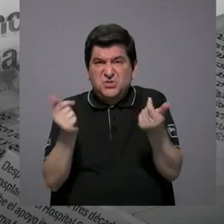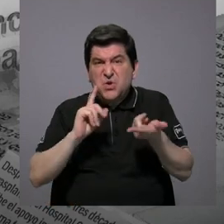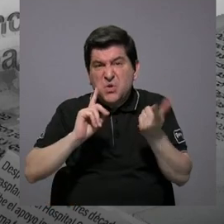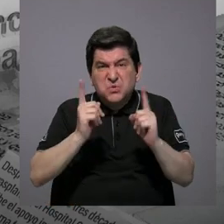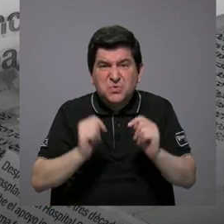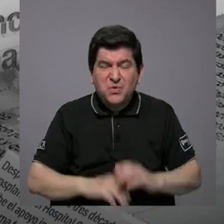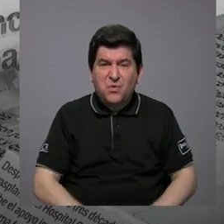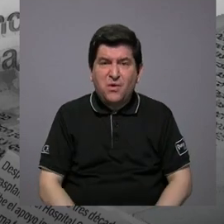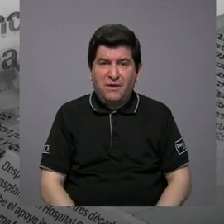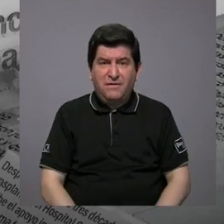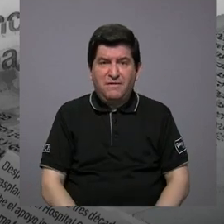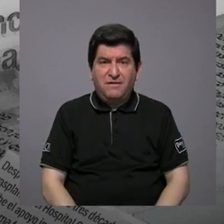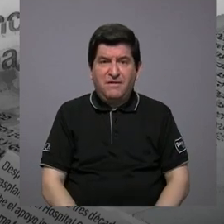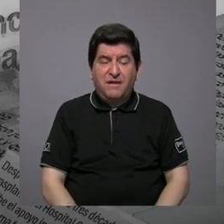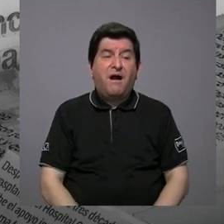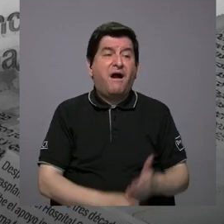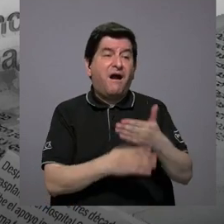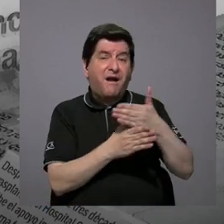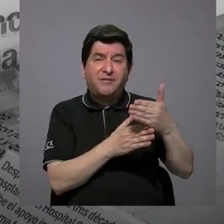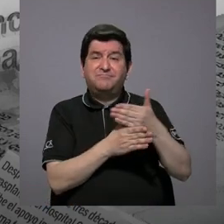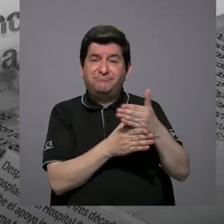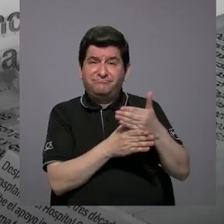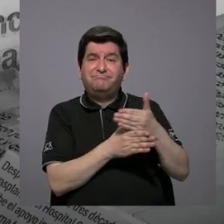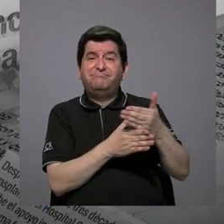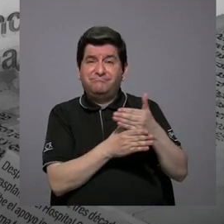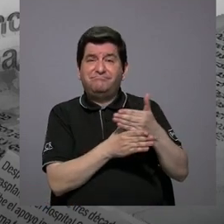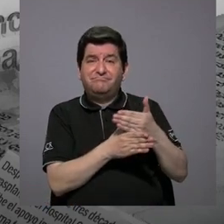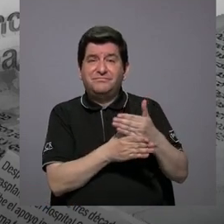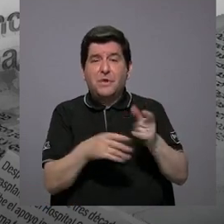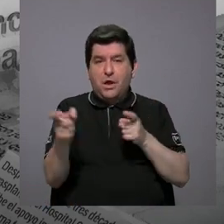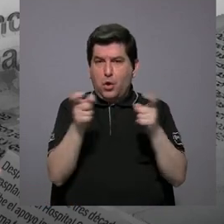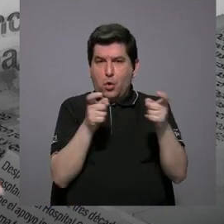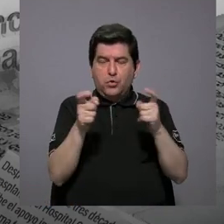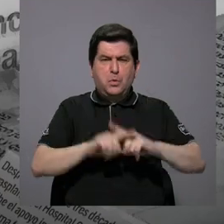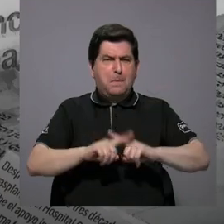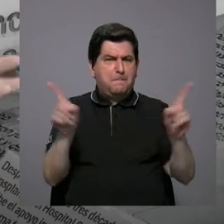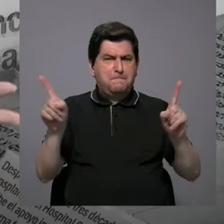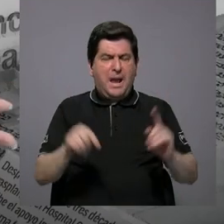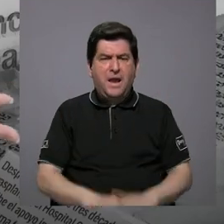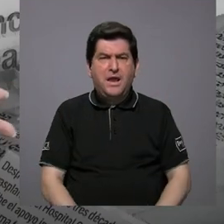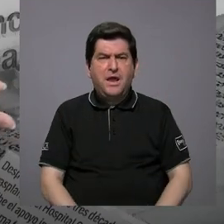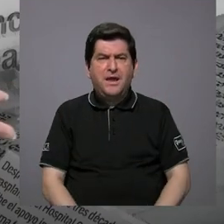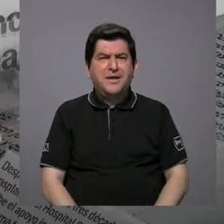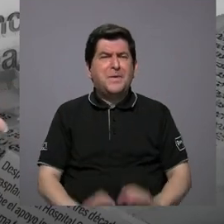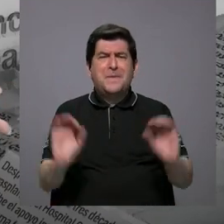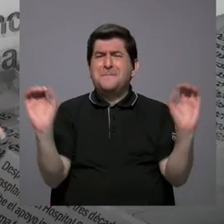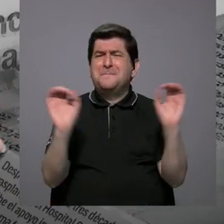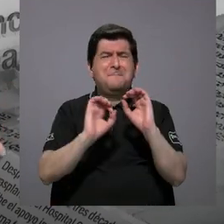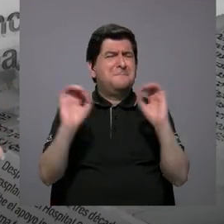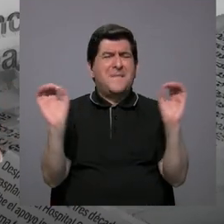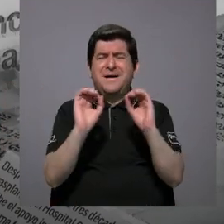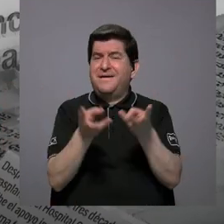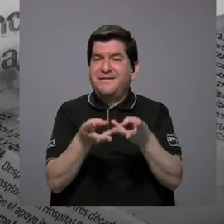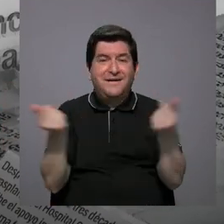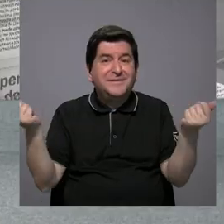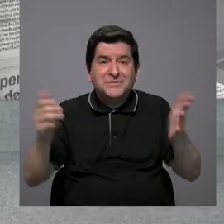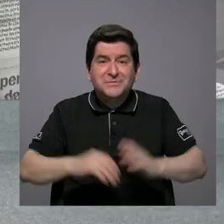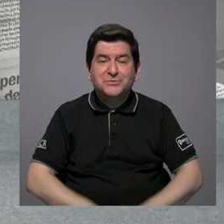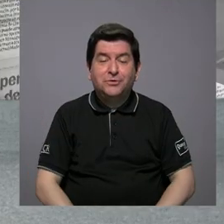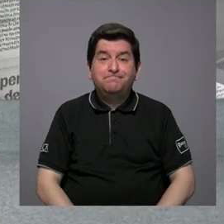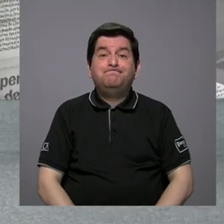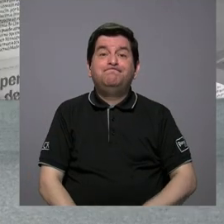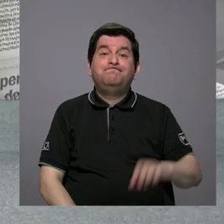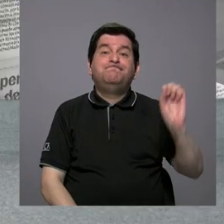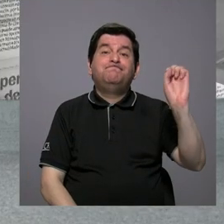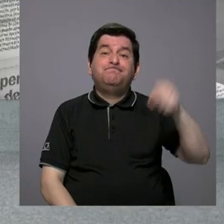sea compartir la rectoría, pero no están dando ninguna otra solución. Claro,